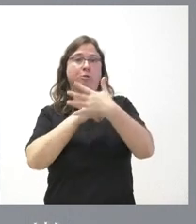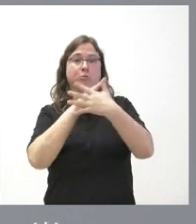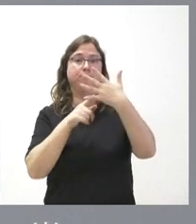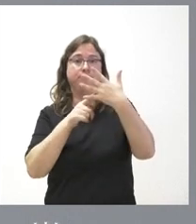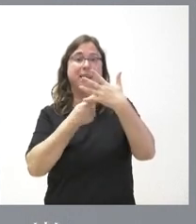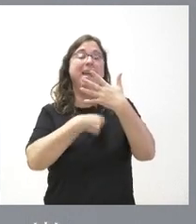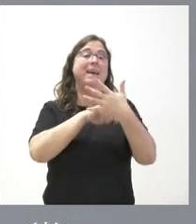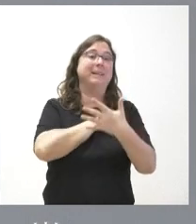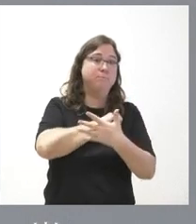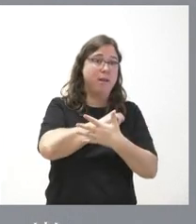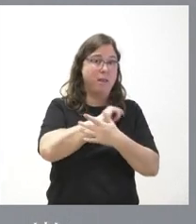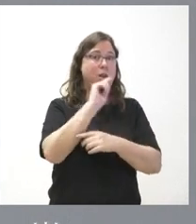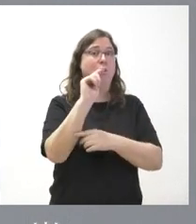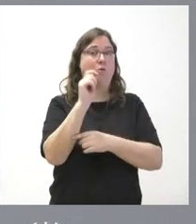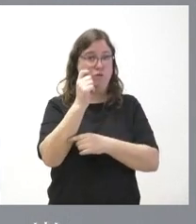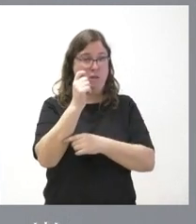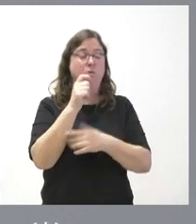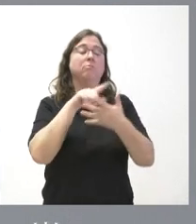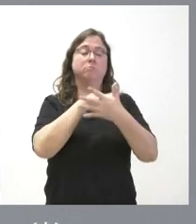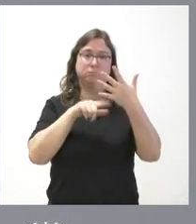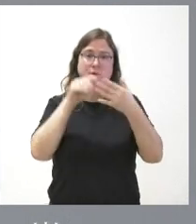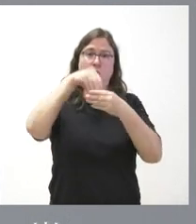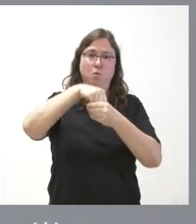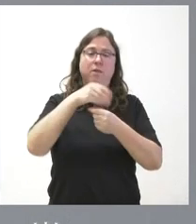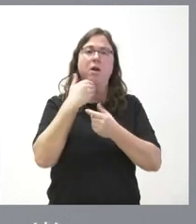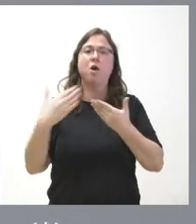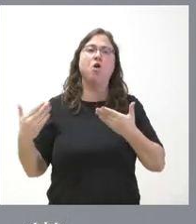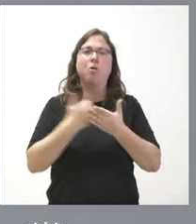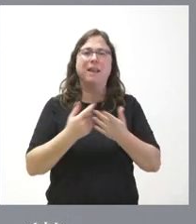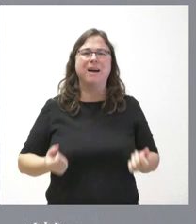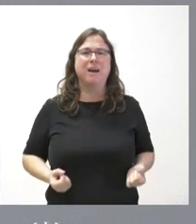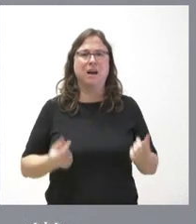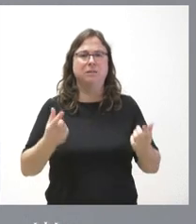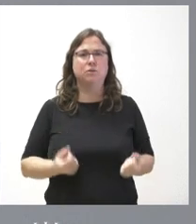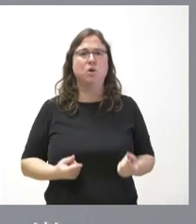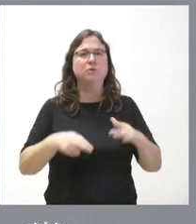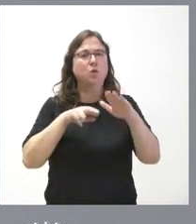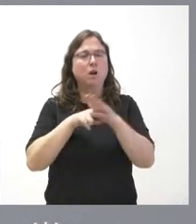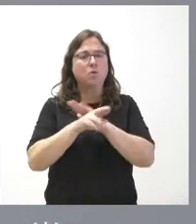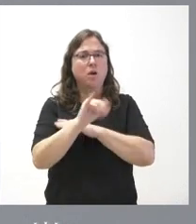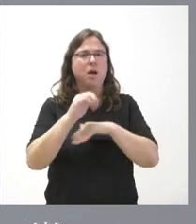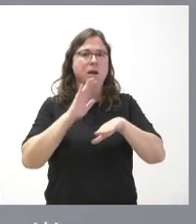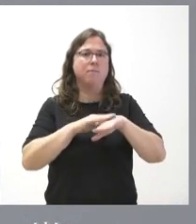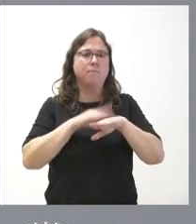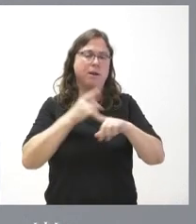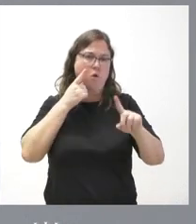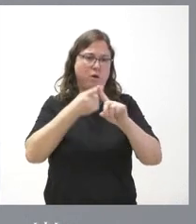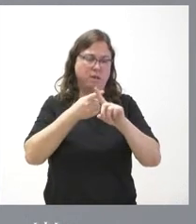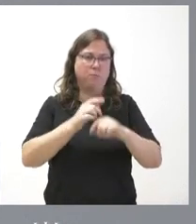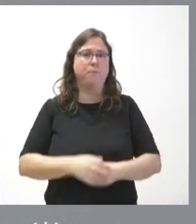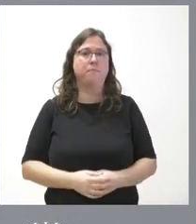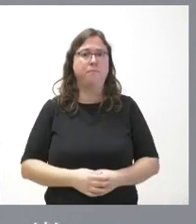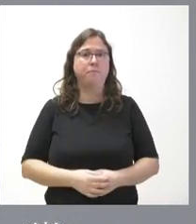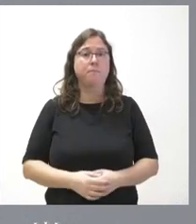España que han conseguido este objetivo también en términos de poder completar todo el gasto de los recursos disponibles en esta finalidad y